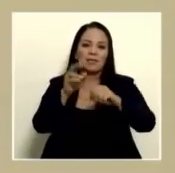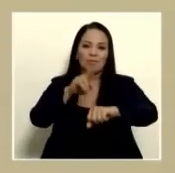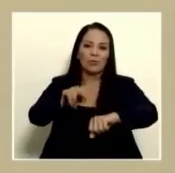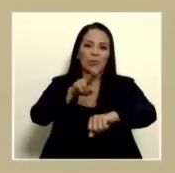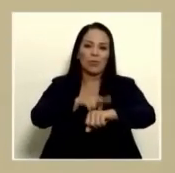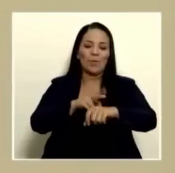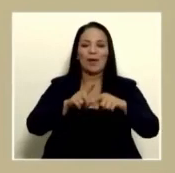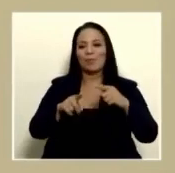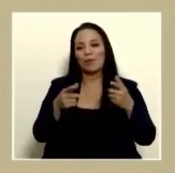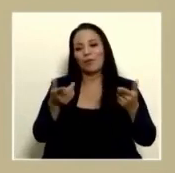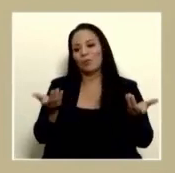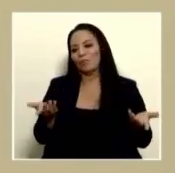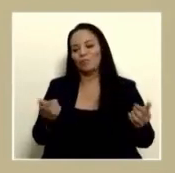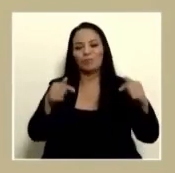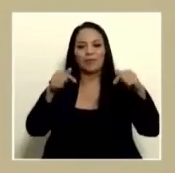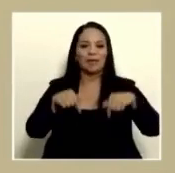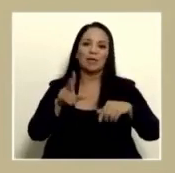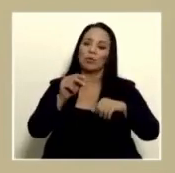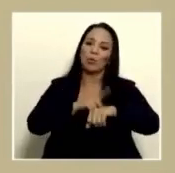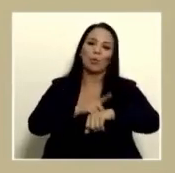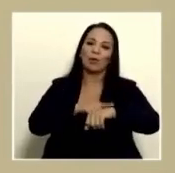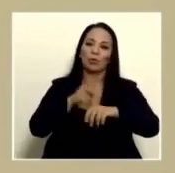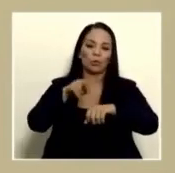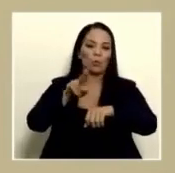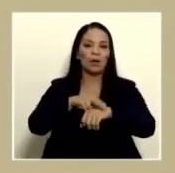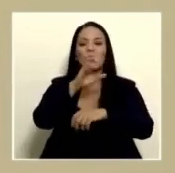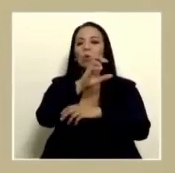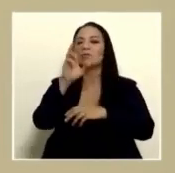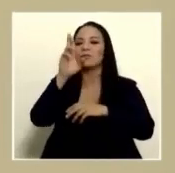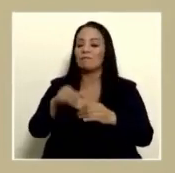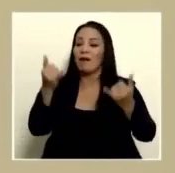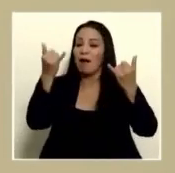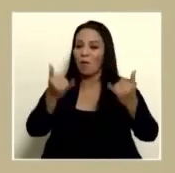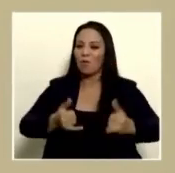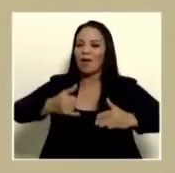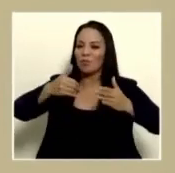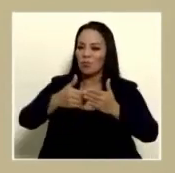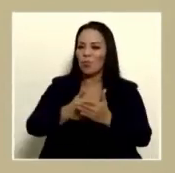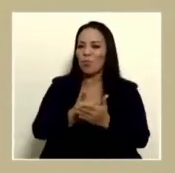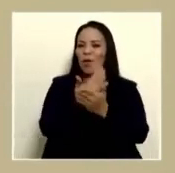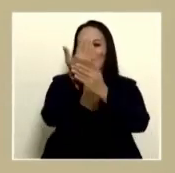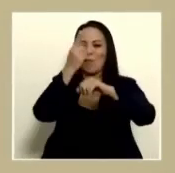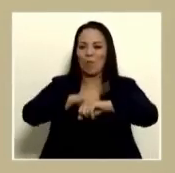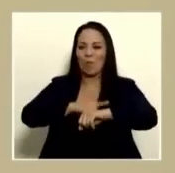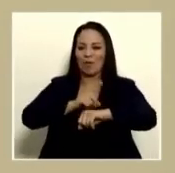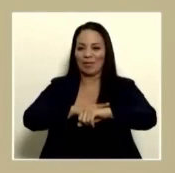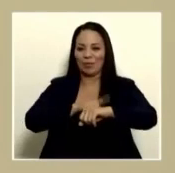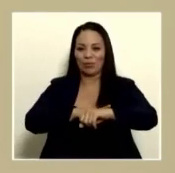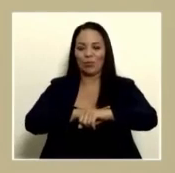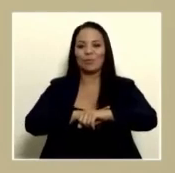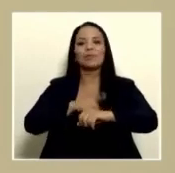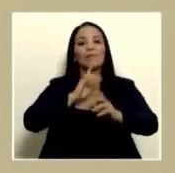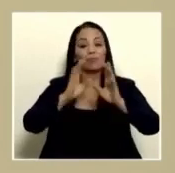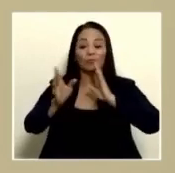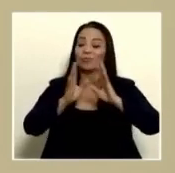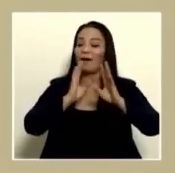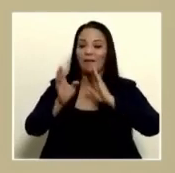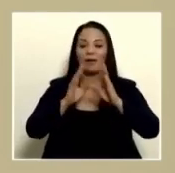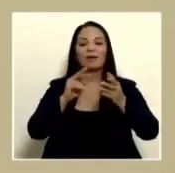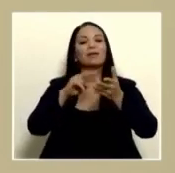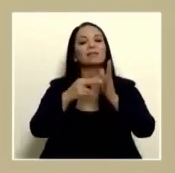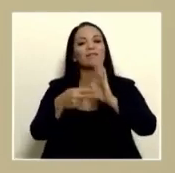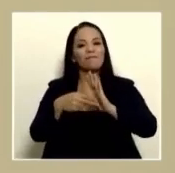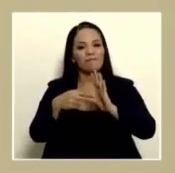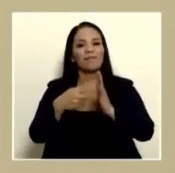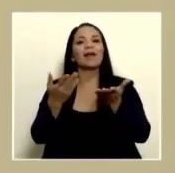esto no es un tiempo normal Costa Rica entró en una nueva era y tenemos que tener esa conversación de que significa